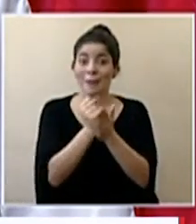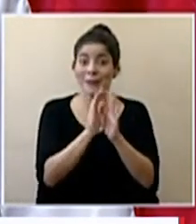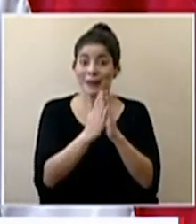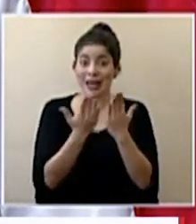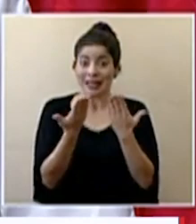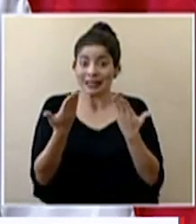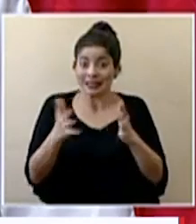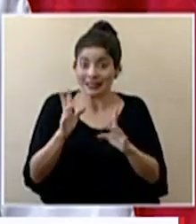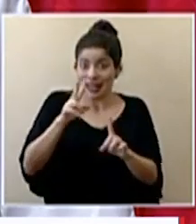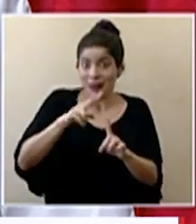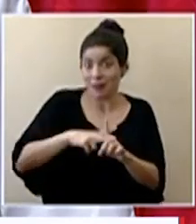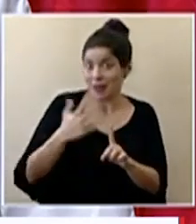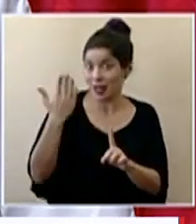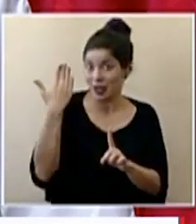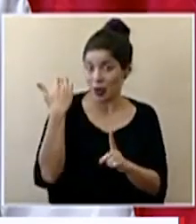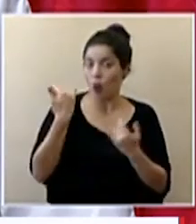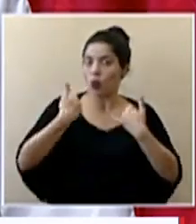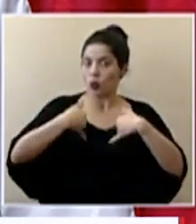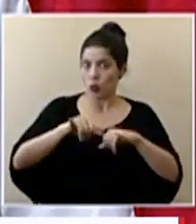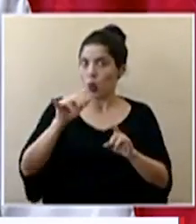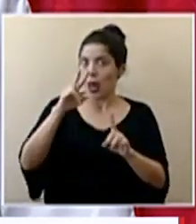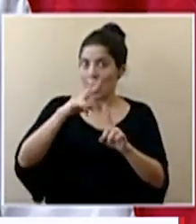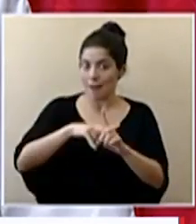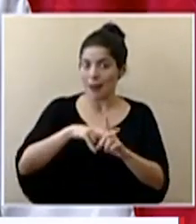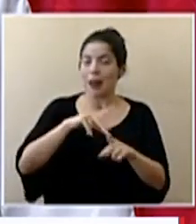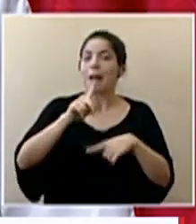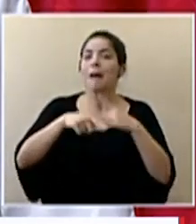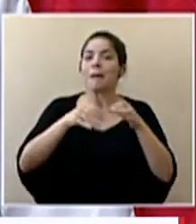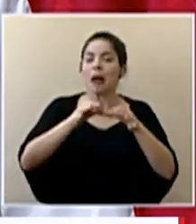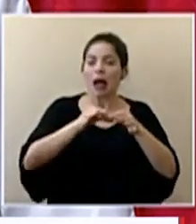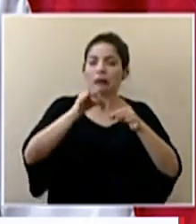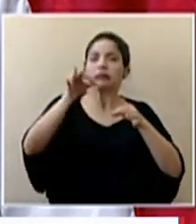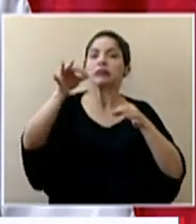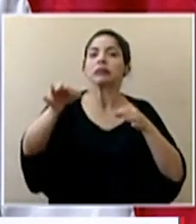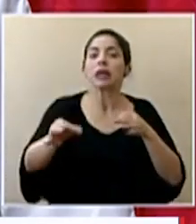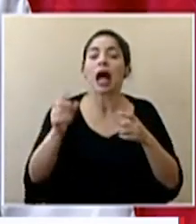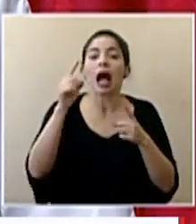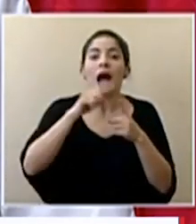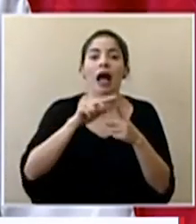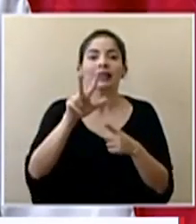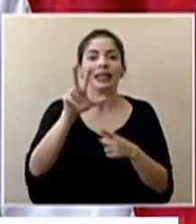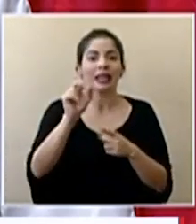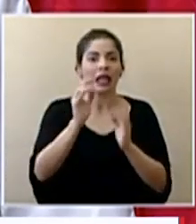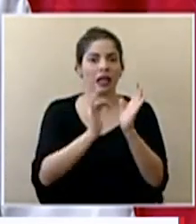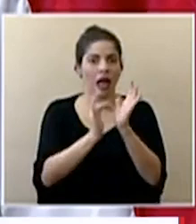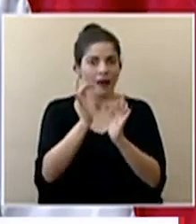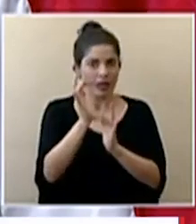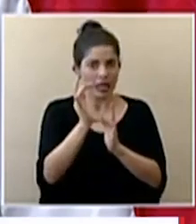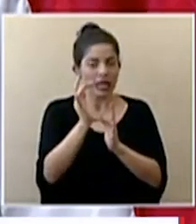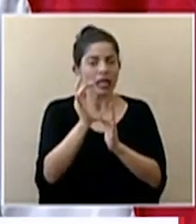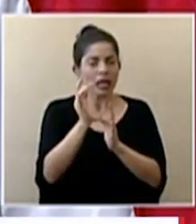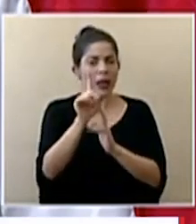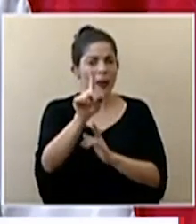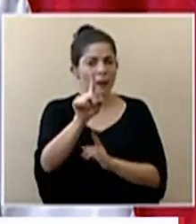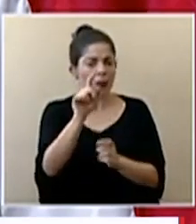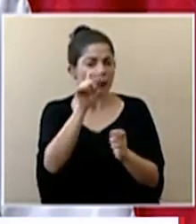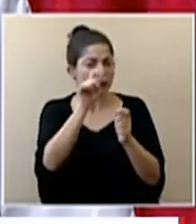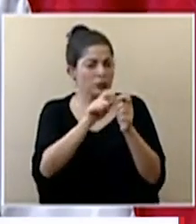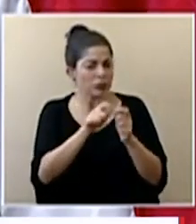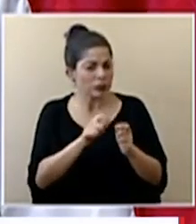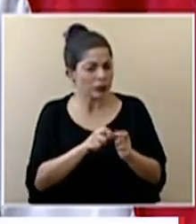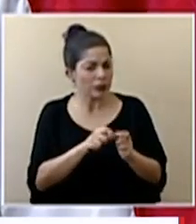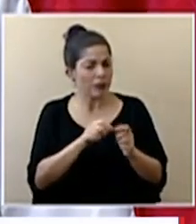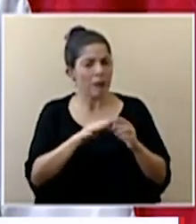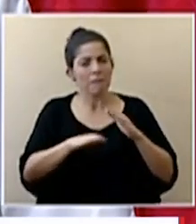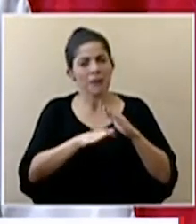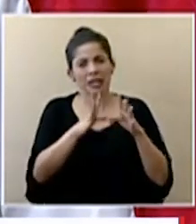tomaron y que aún están vigentes las vamos a extender hasta el 30 de abril. Y voy a hacer un punteo muy básico